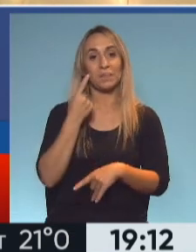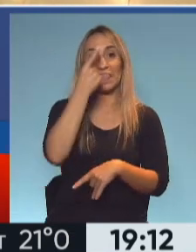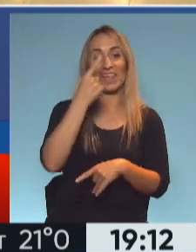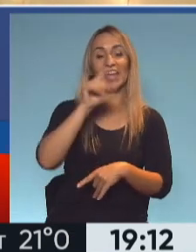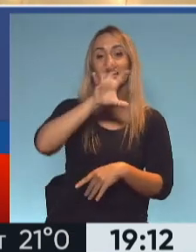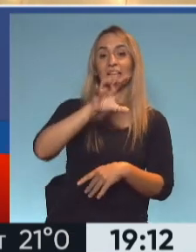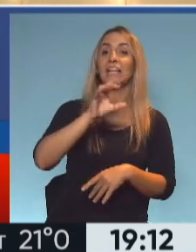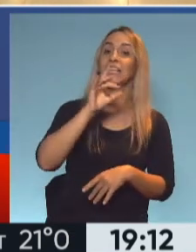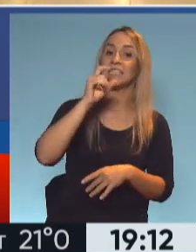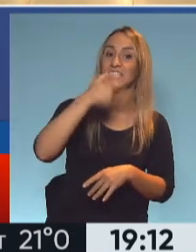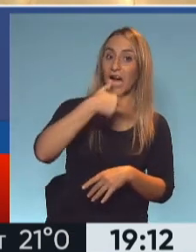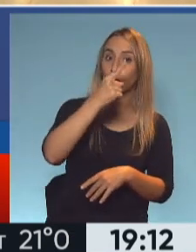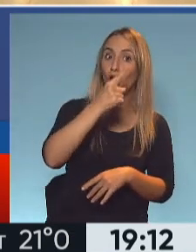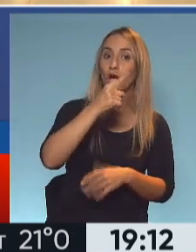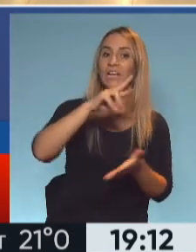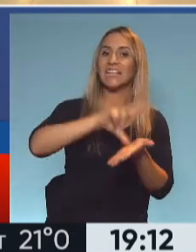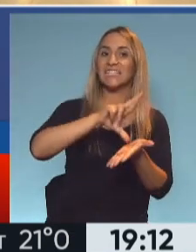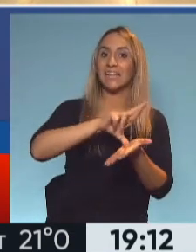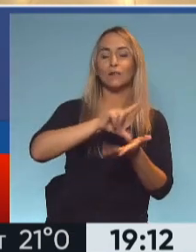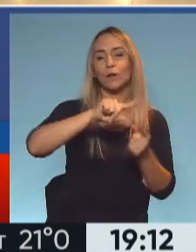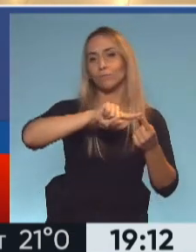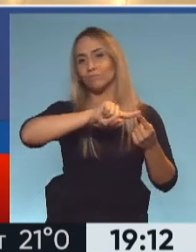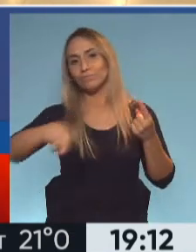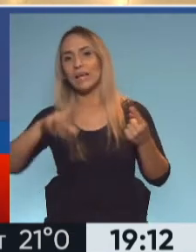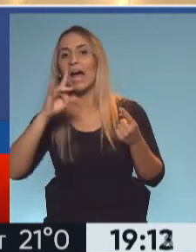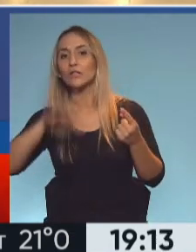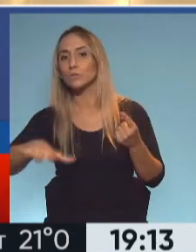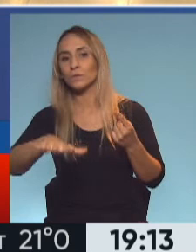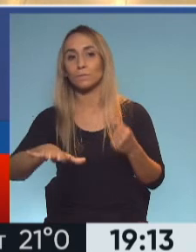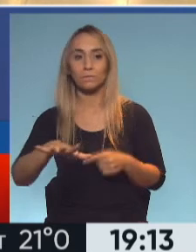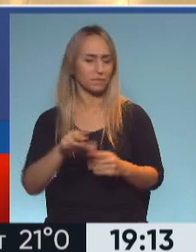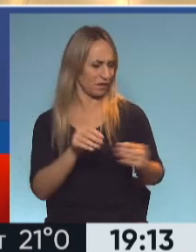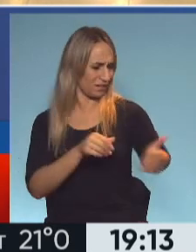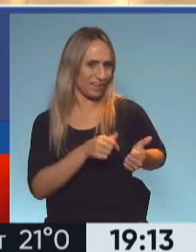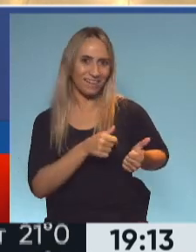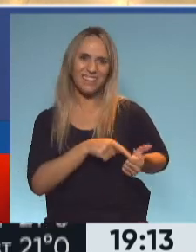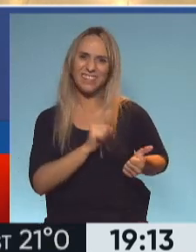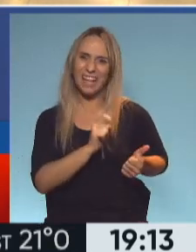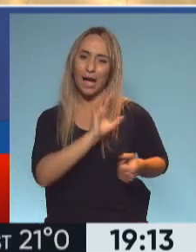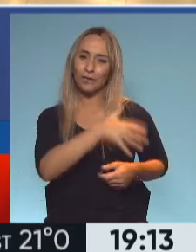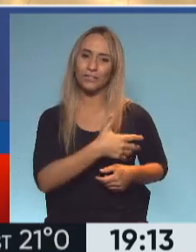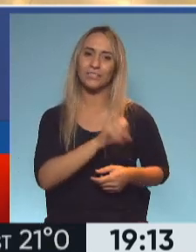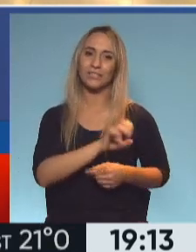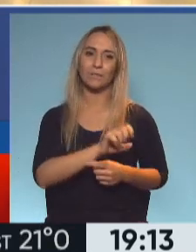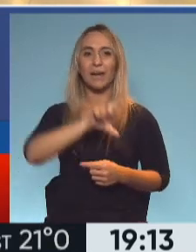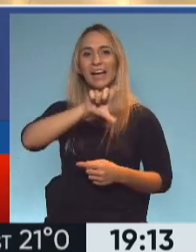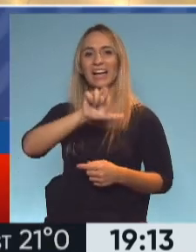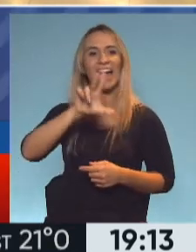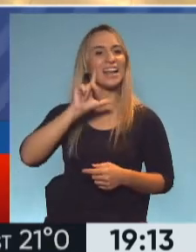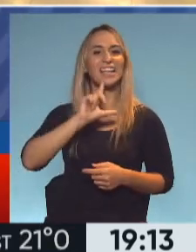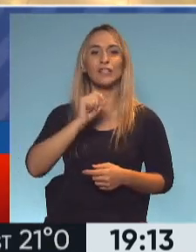residimos en azul. Te veo que vas acompañada, ¿no? ¿Cómo se llama? Carlitos. ¿Carlitos? Carlitos, Sebastián García.